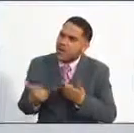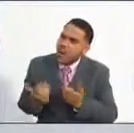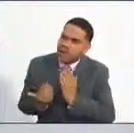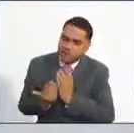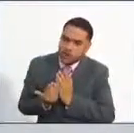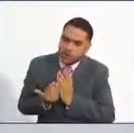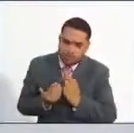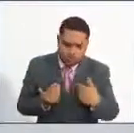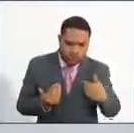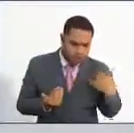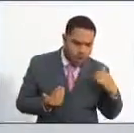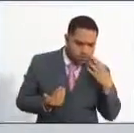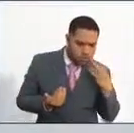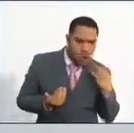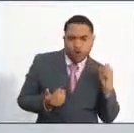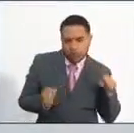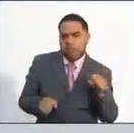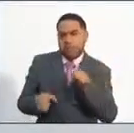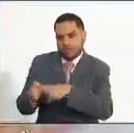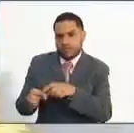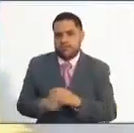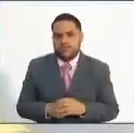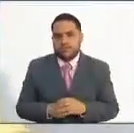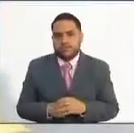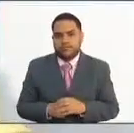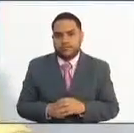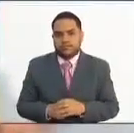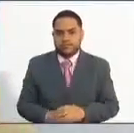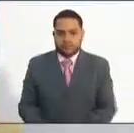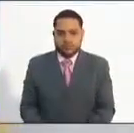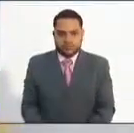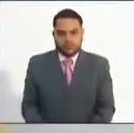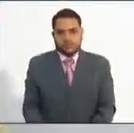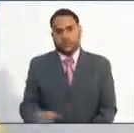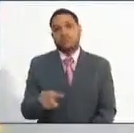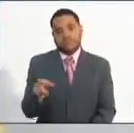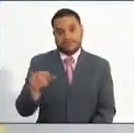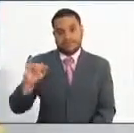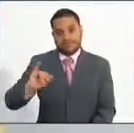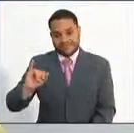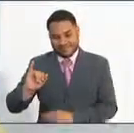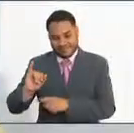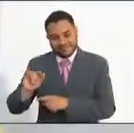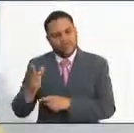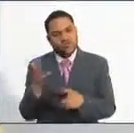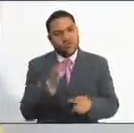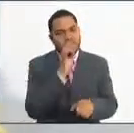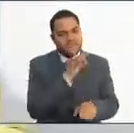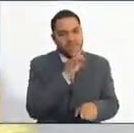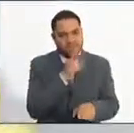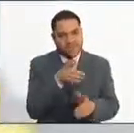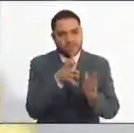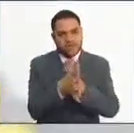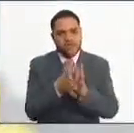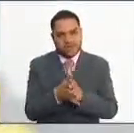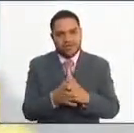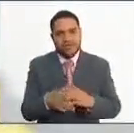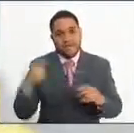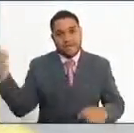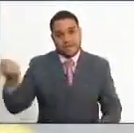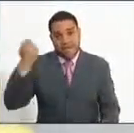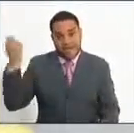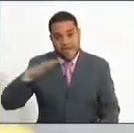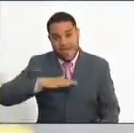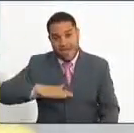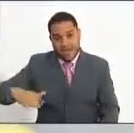cual tiene interés, en este caso, en participar. Seguimos. Desde Ibagué nos trasladamos a Villavicencio. En la territorial META se encuentra Juan